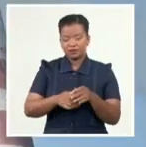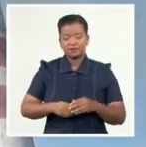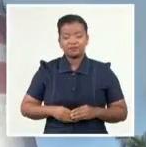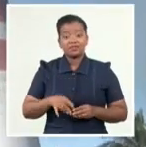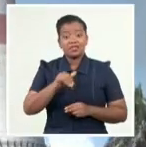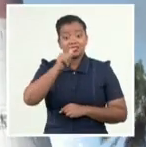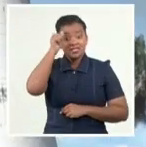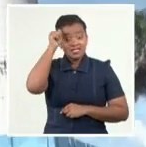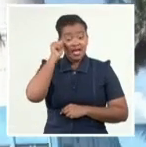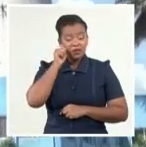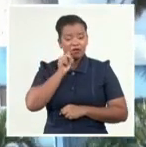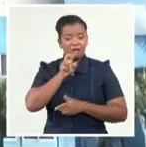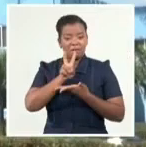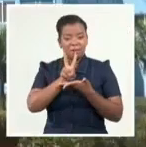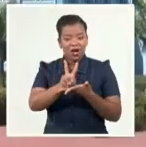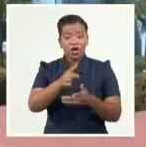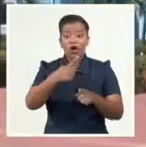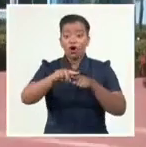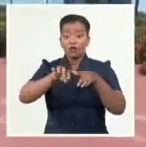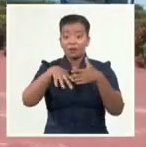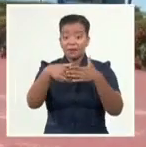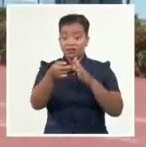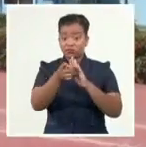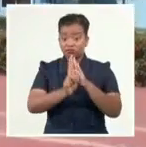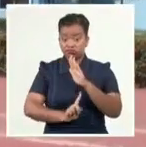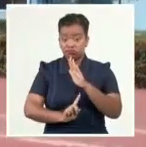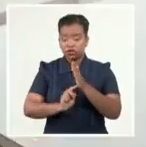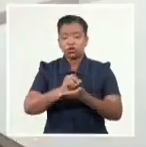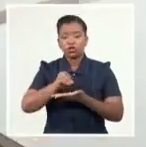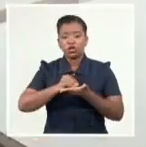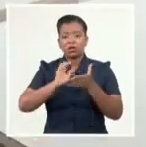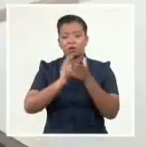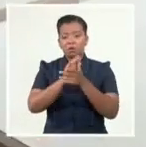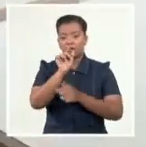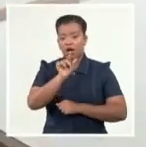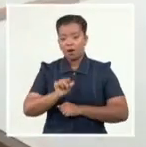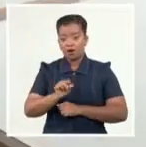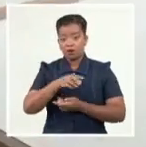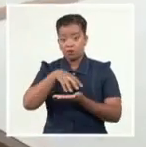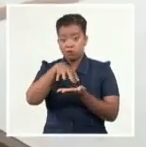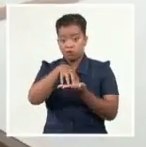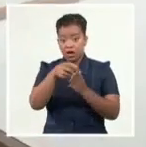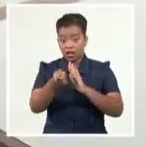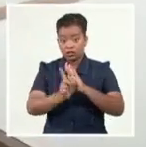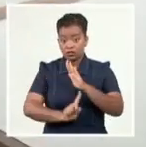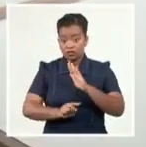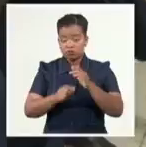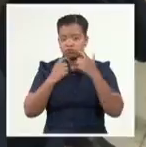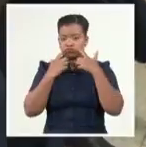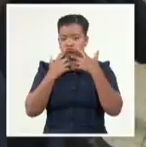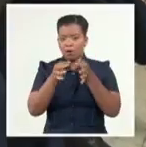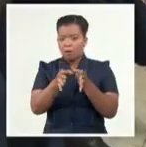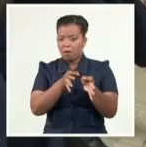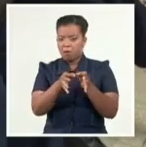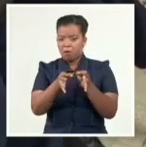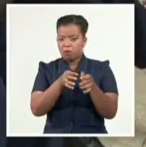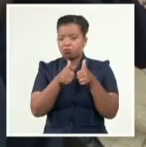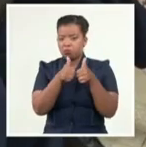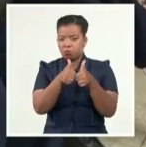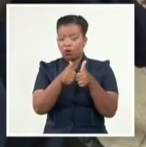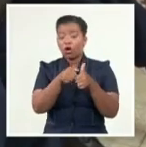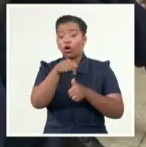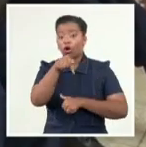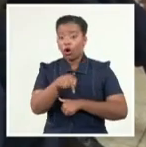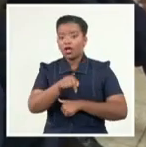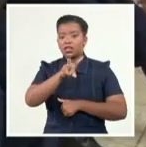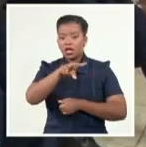termoeléctrica Ernesto Guevara de la Serna de Santa Cruz del Norte en Mayabeque, una de las centrales de electricidad más estables del país, la cual tiene hoy